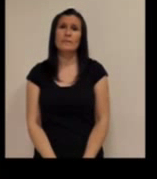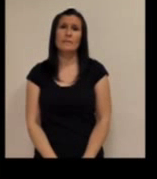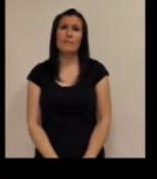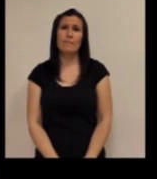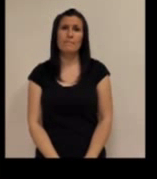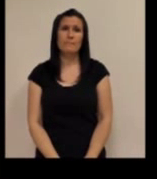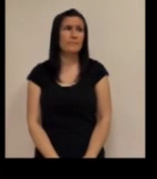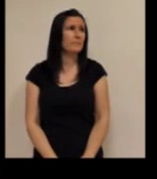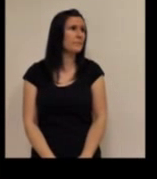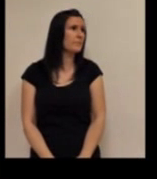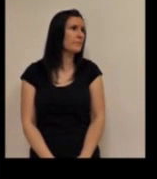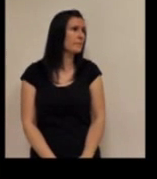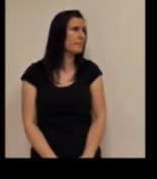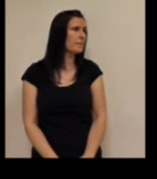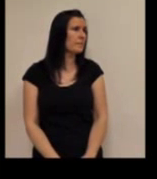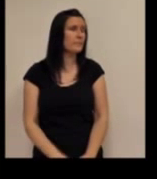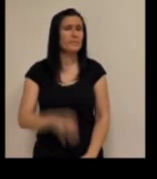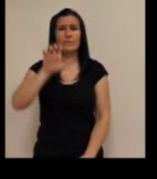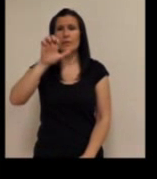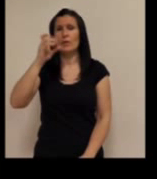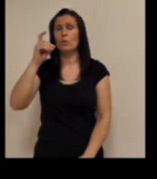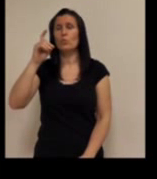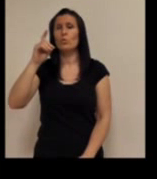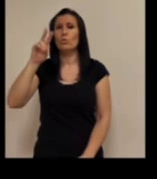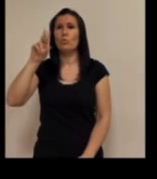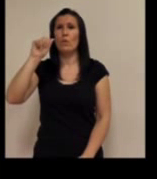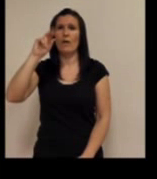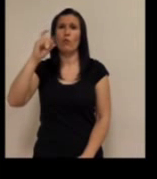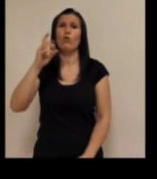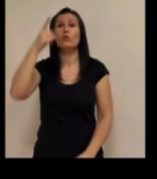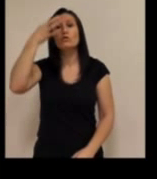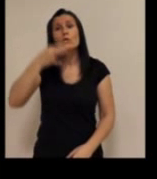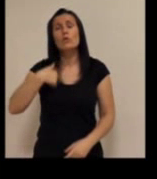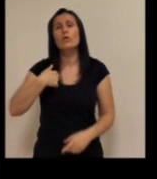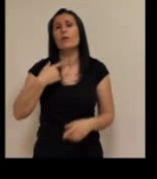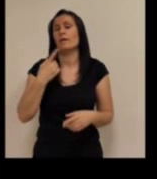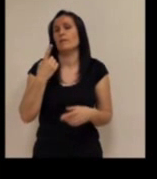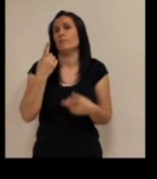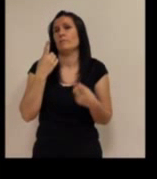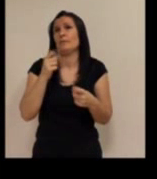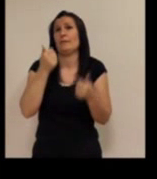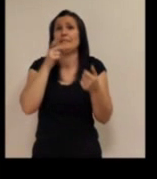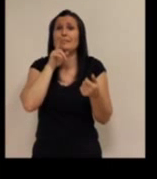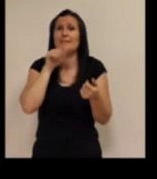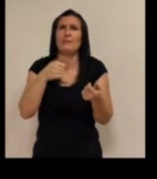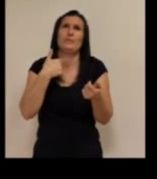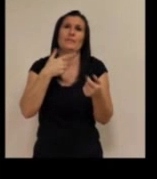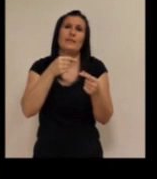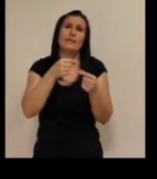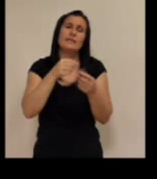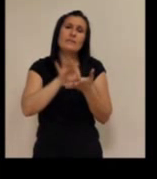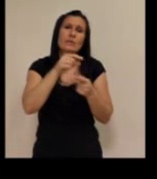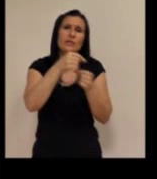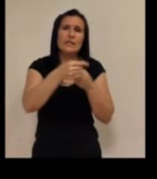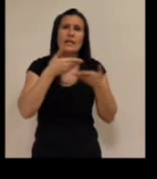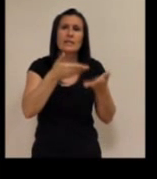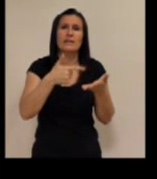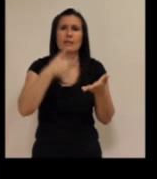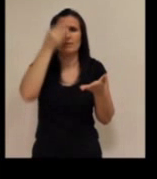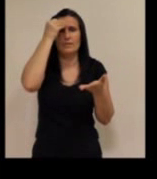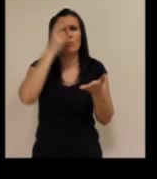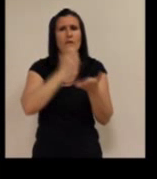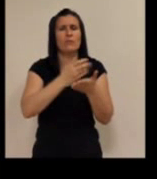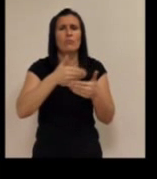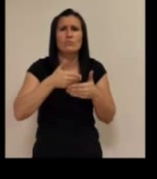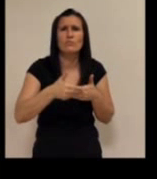bueno pues yo la verdad que poco más que añadir yo creo que el servicio de teleasistencia tenemos un reto muy